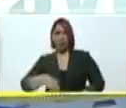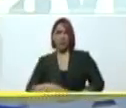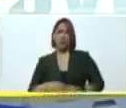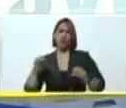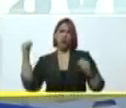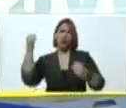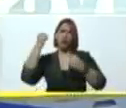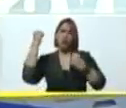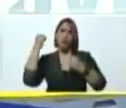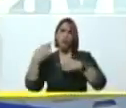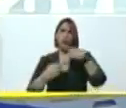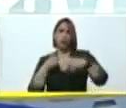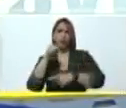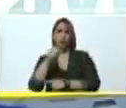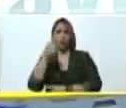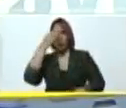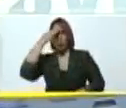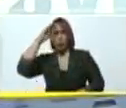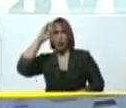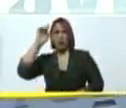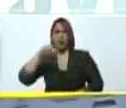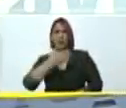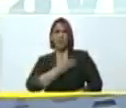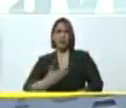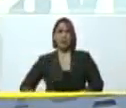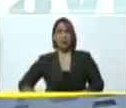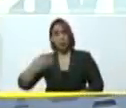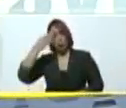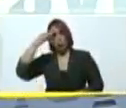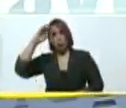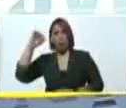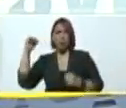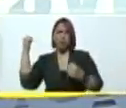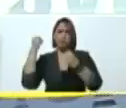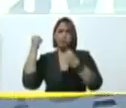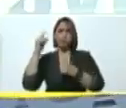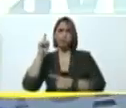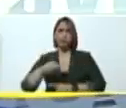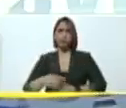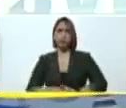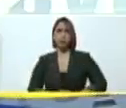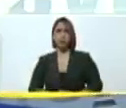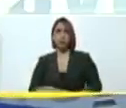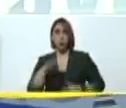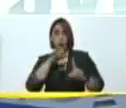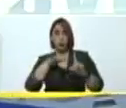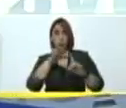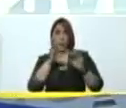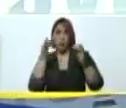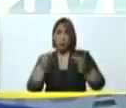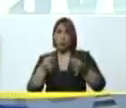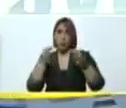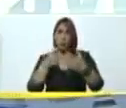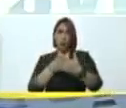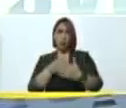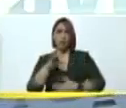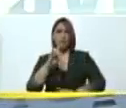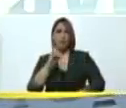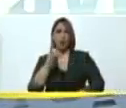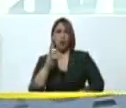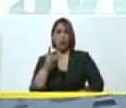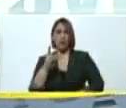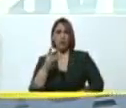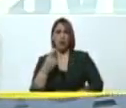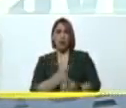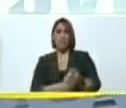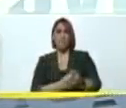revolución cubana y del presidente Miguel Díaz Canel, tremendo triunfo, conspiración permanente contra Bolivia y el hermano